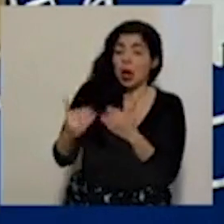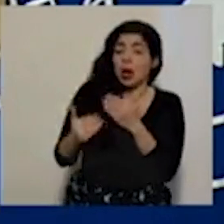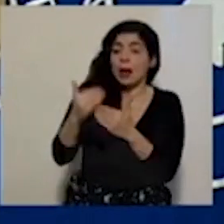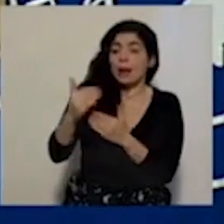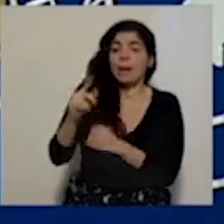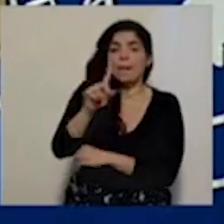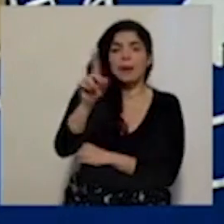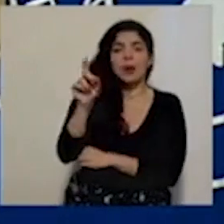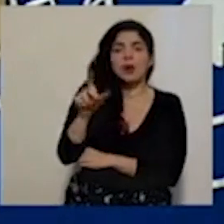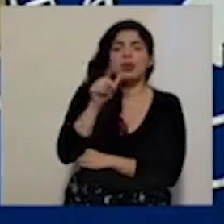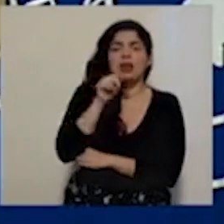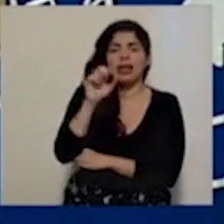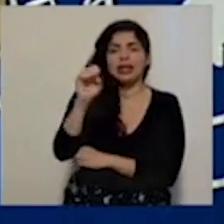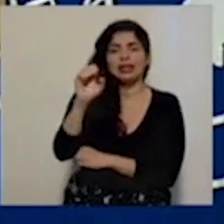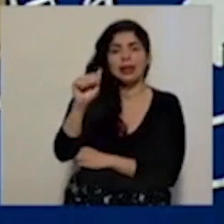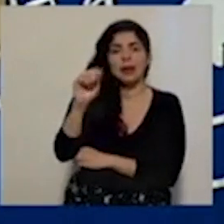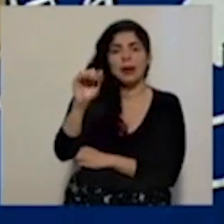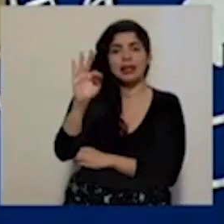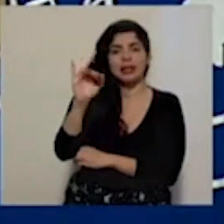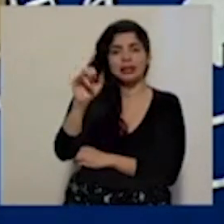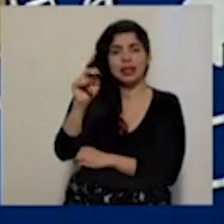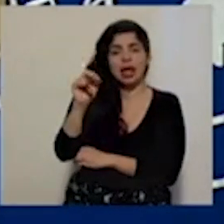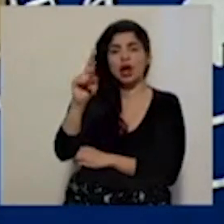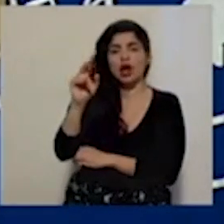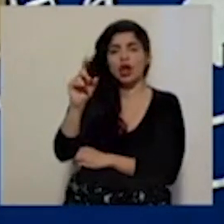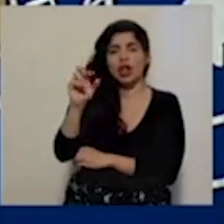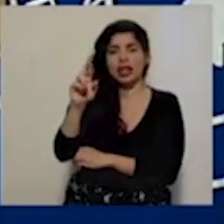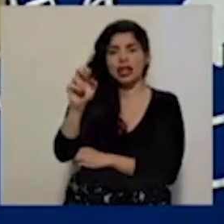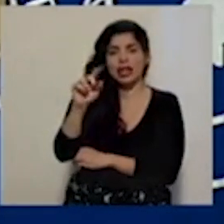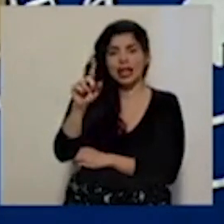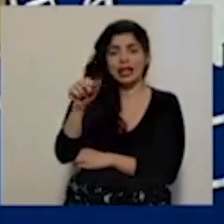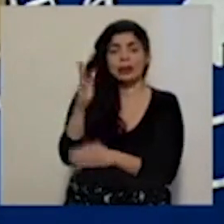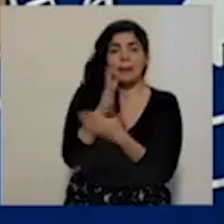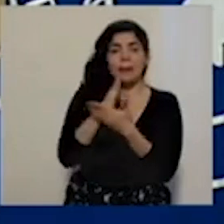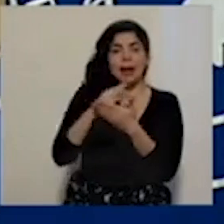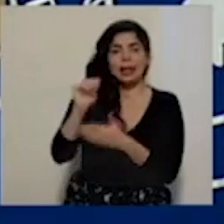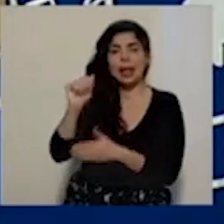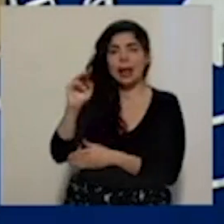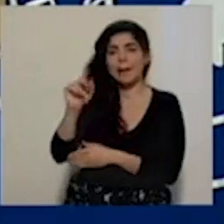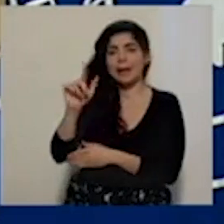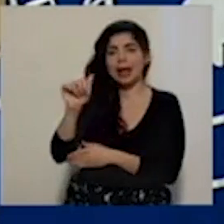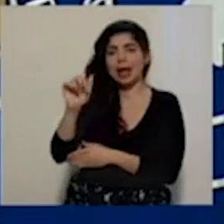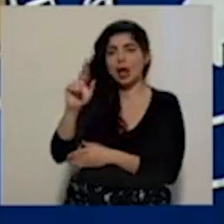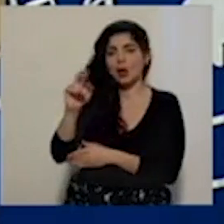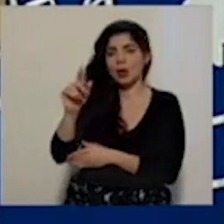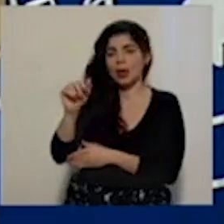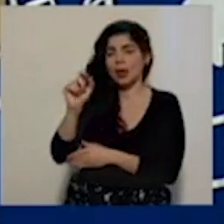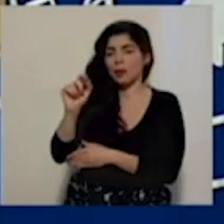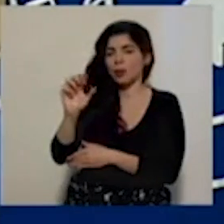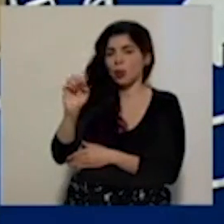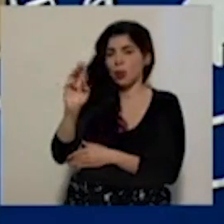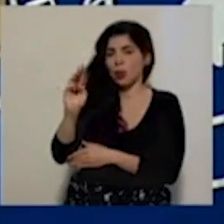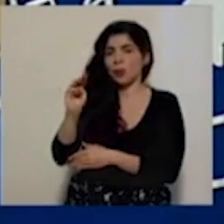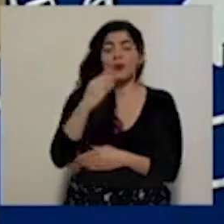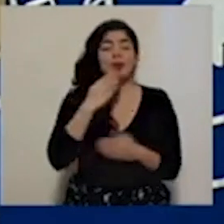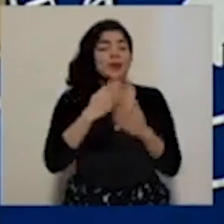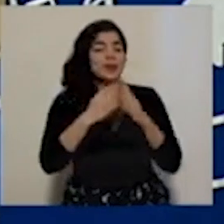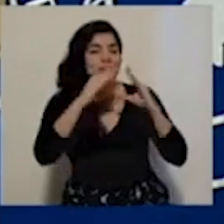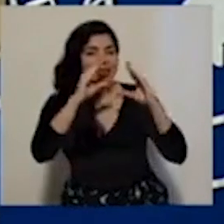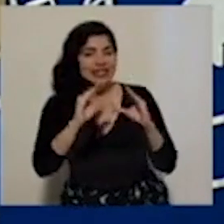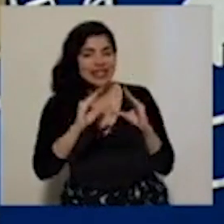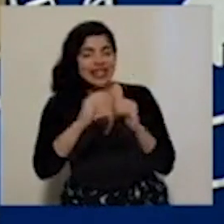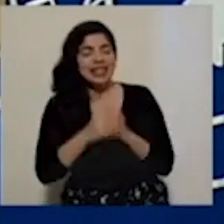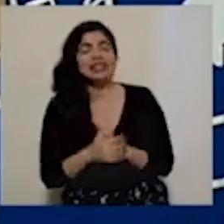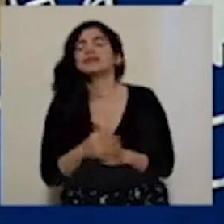consulta de Sebastián Rodríguez del Medio Digital, ameliarrueda.com. Buenas tardes.